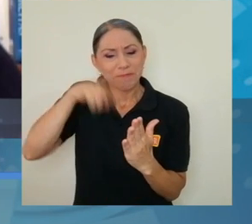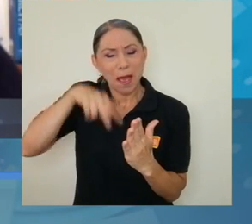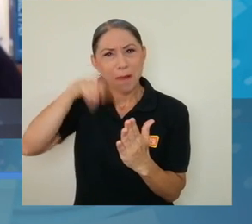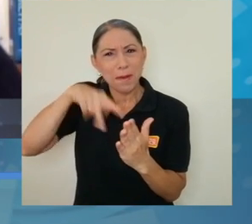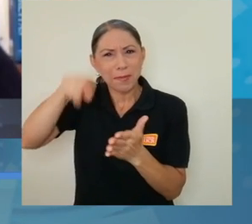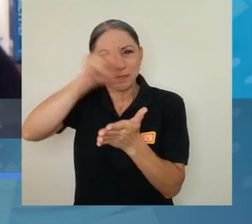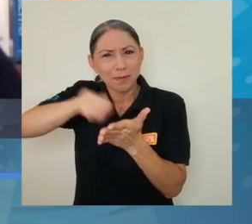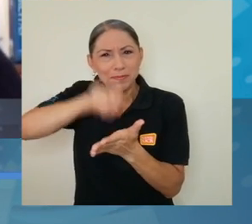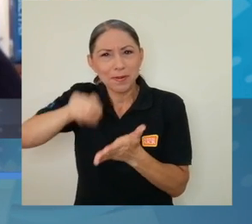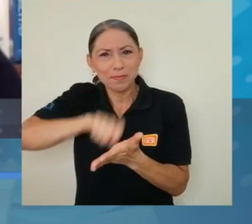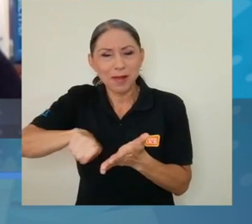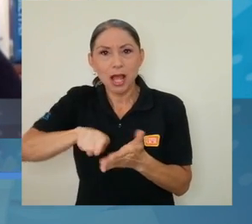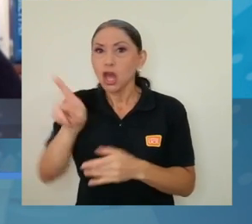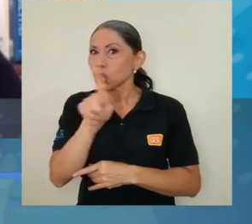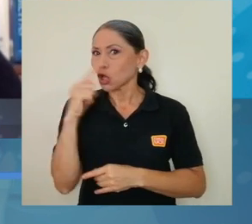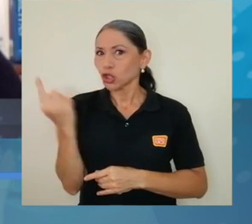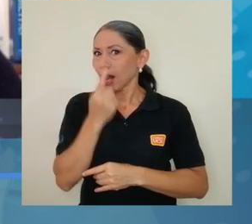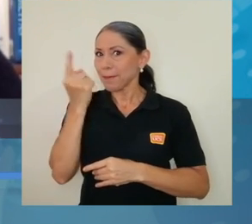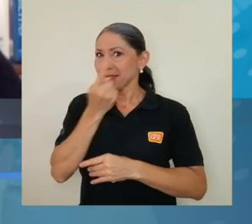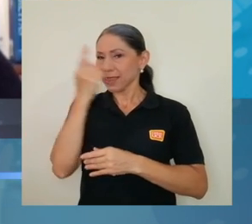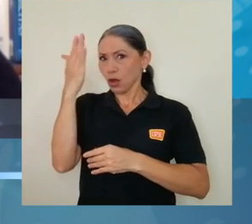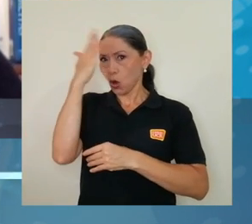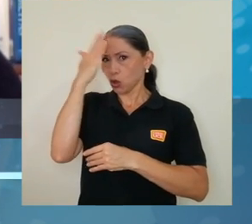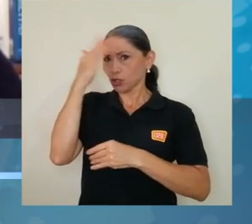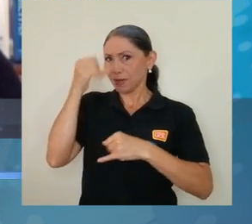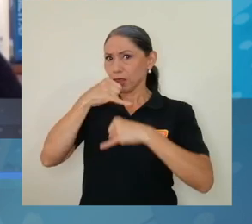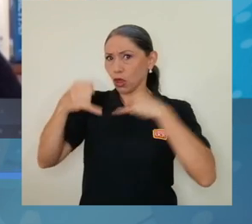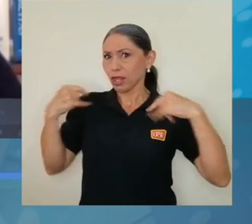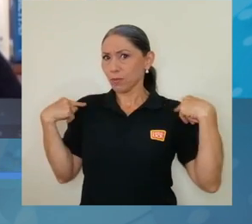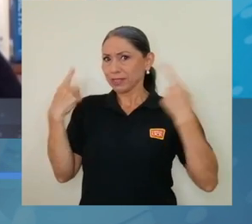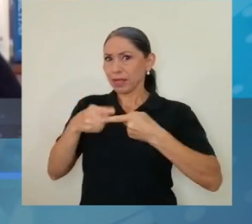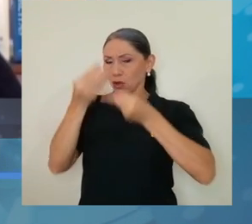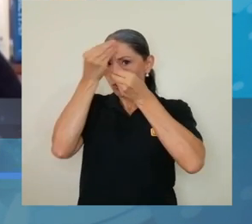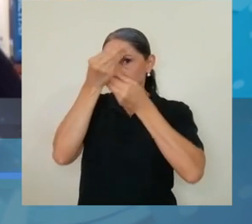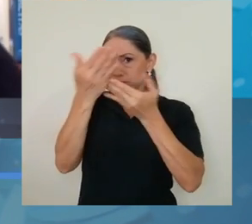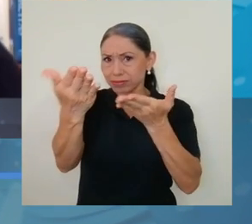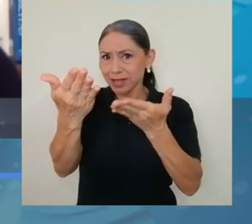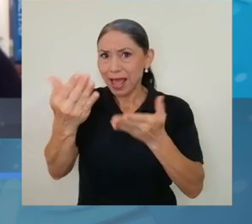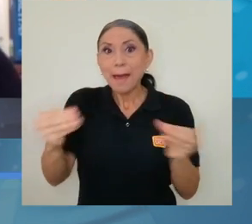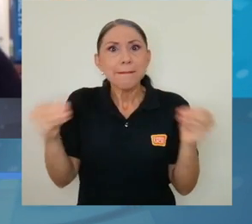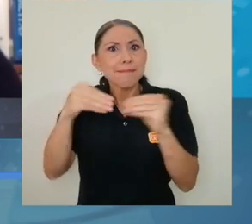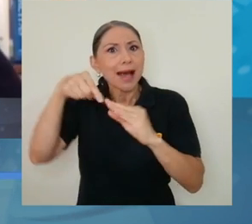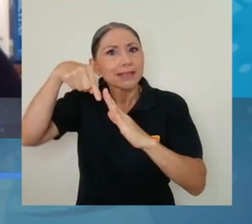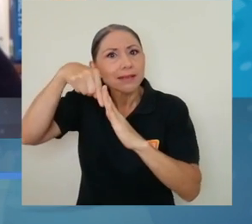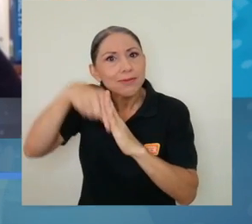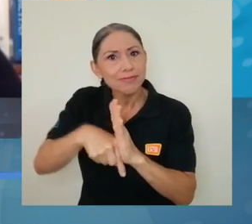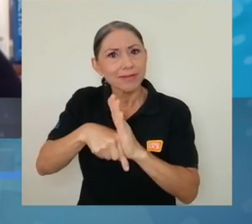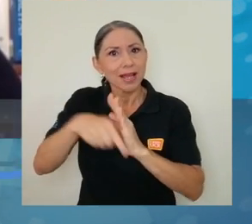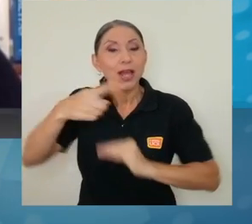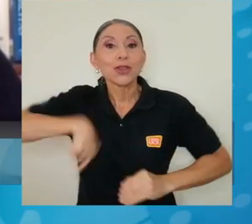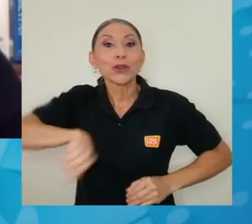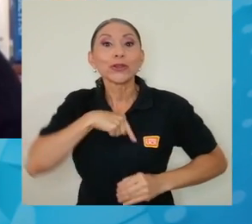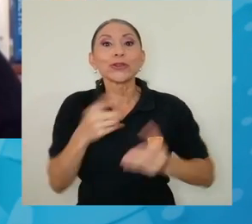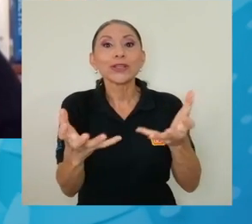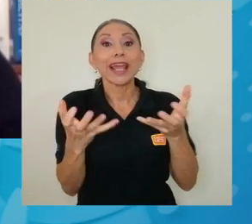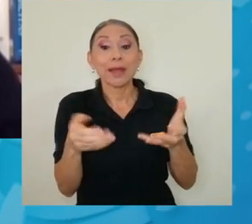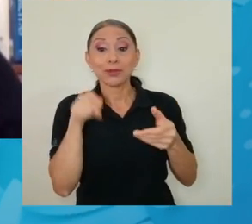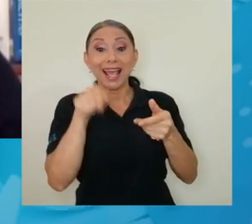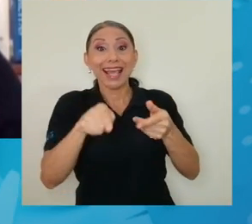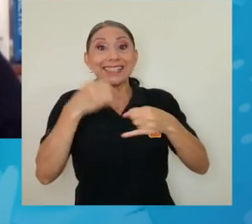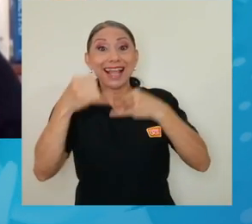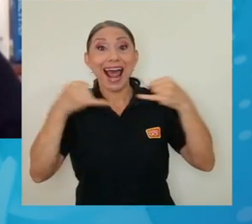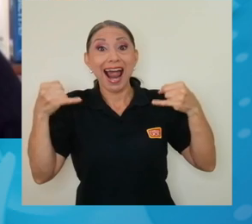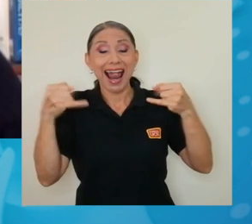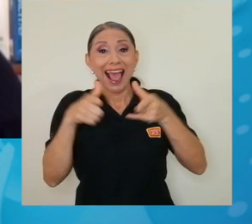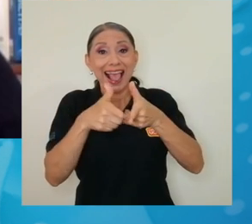Este objetivo va más allá de transmitir el conocimiento sobre el idioma español, lo que deseamos es que tanto esta lengua